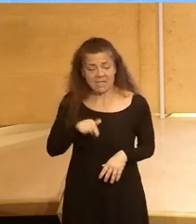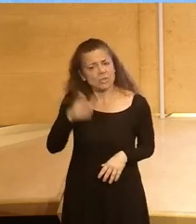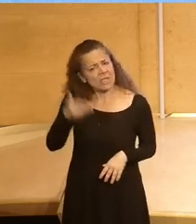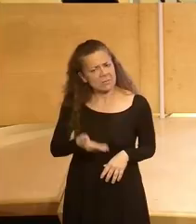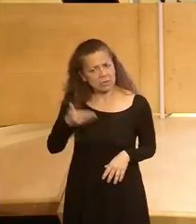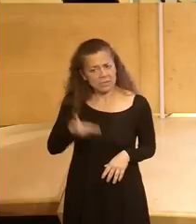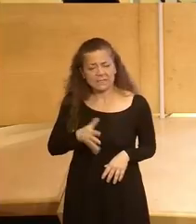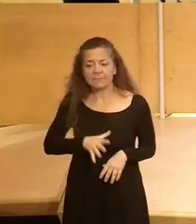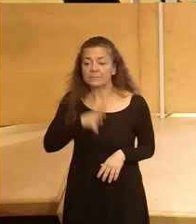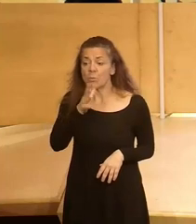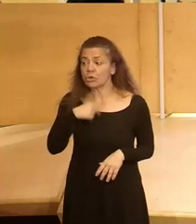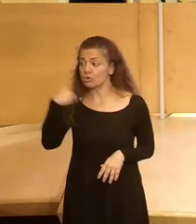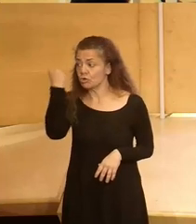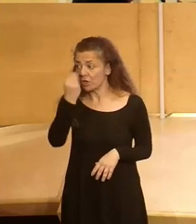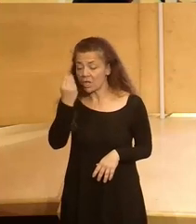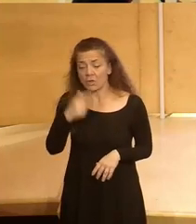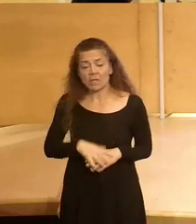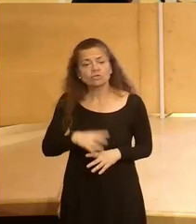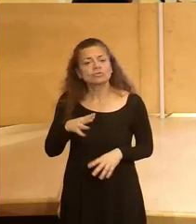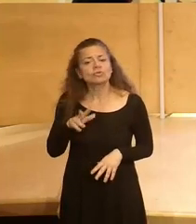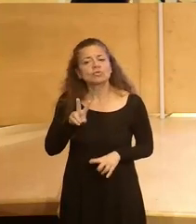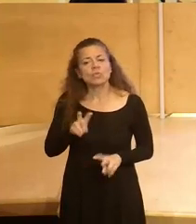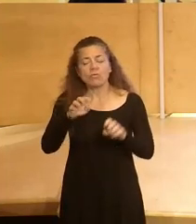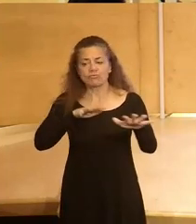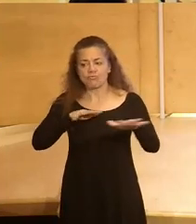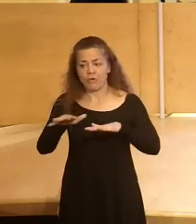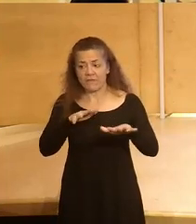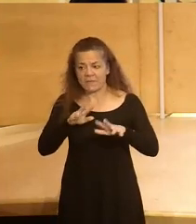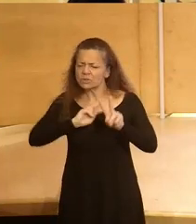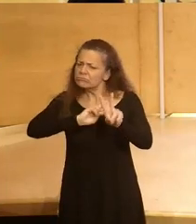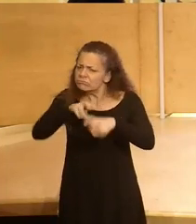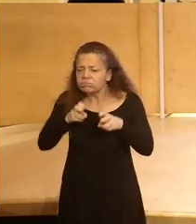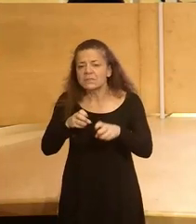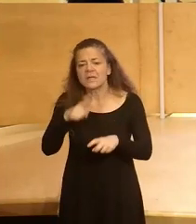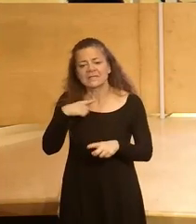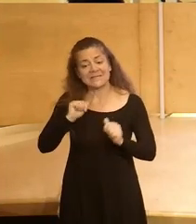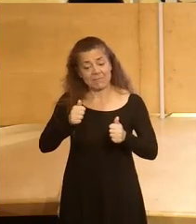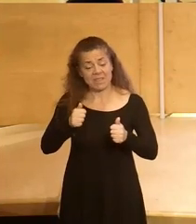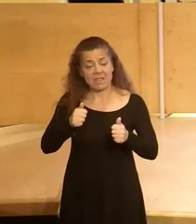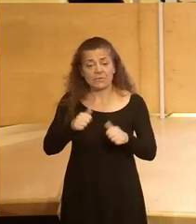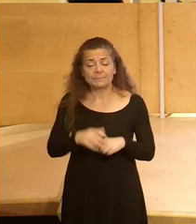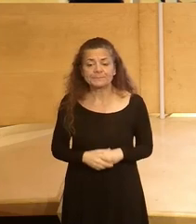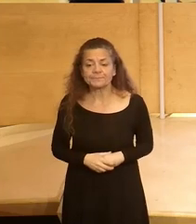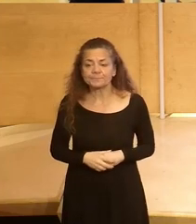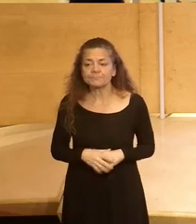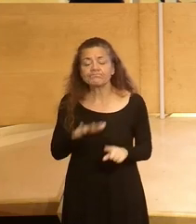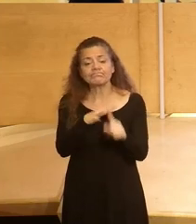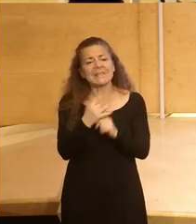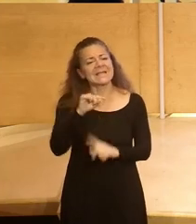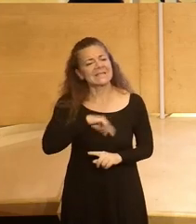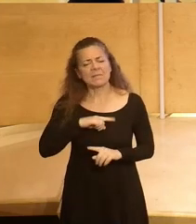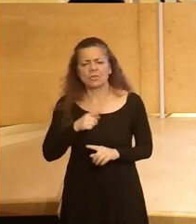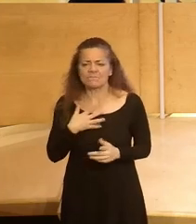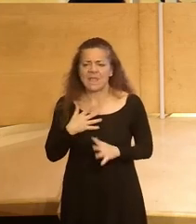importante porque creo que los nuevos movimientos reaccionarios se están articulando mucho en torno al sentimiento de